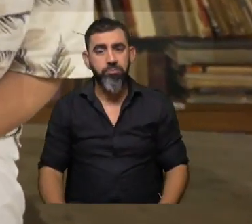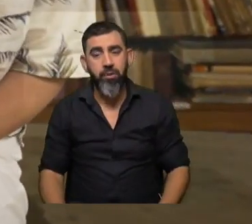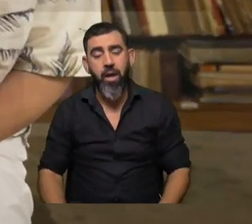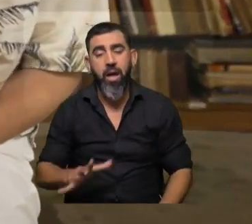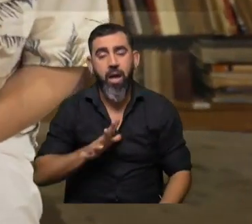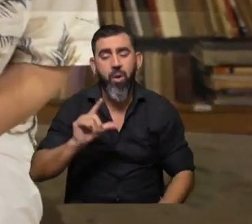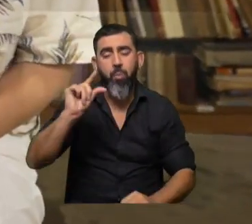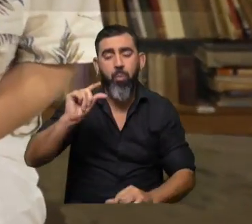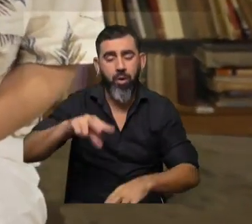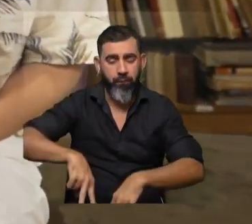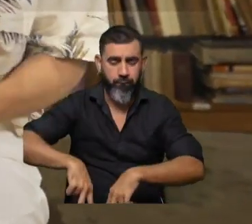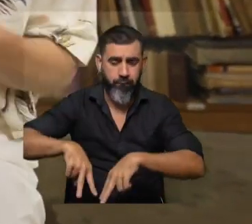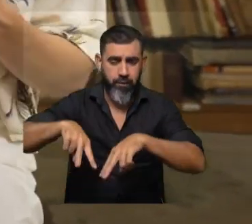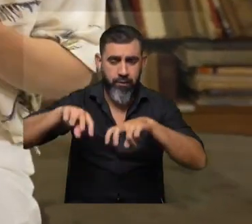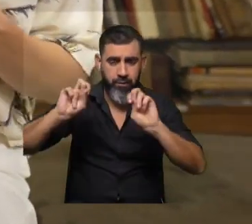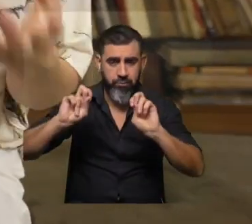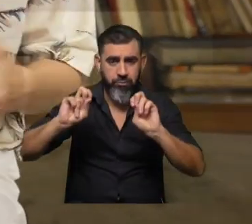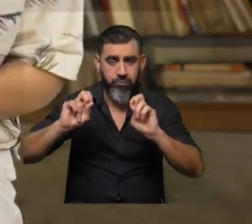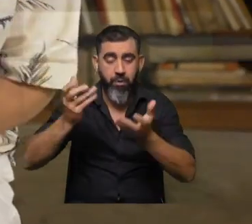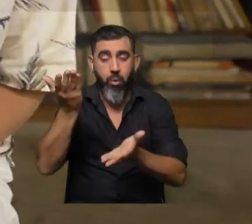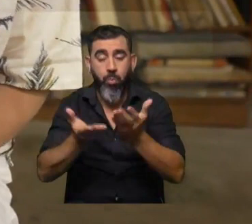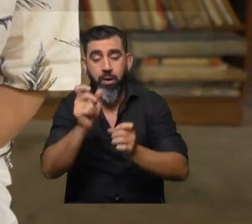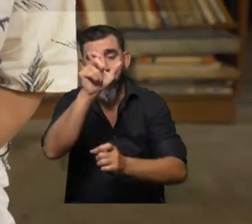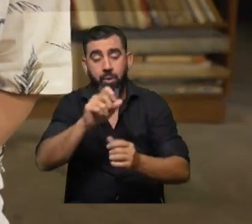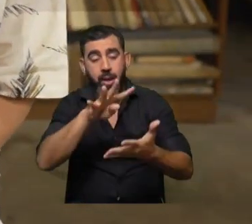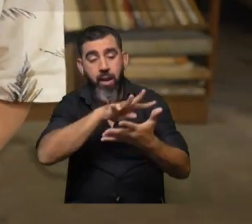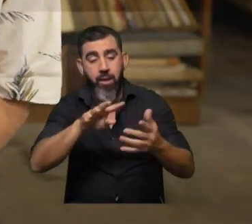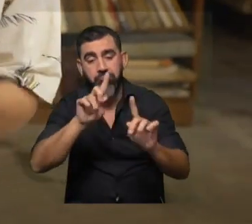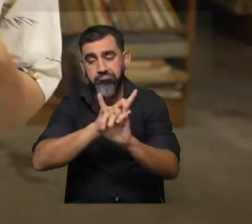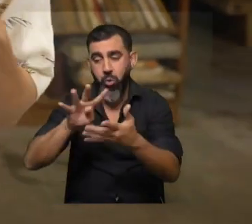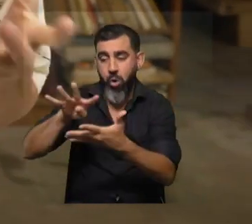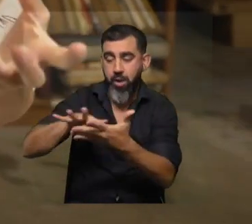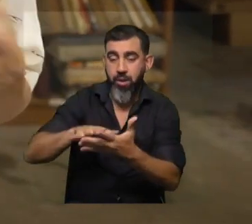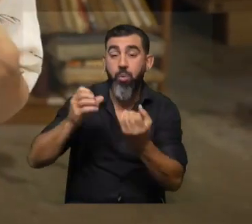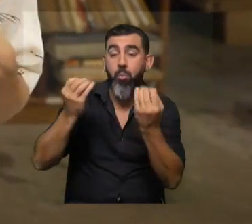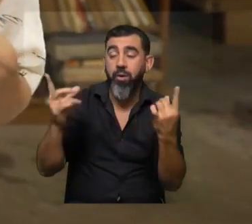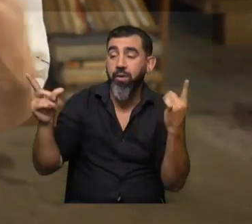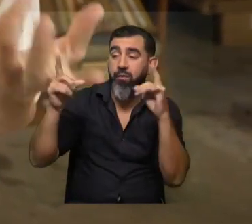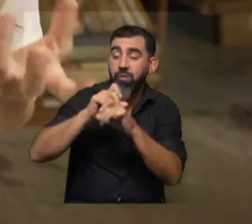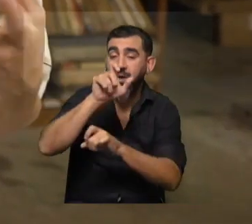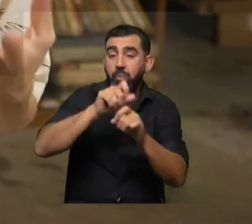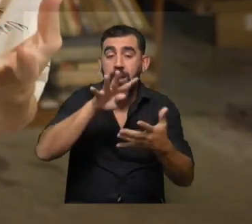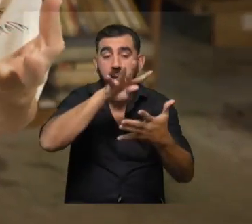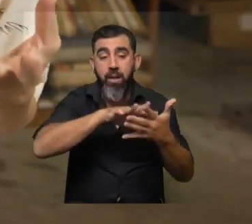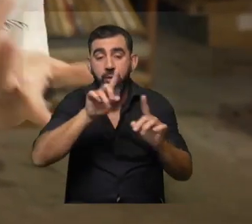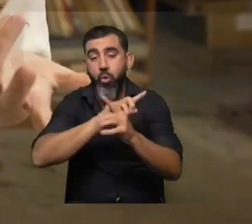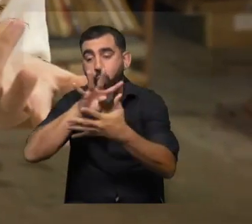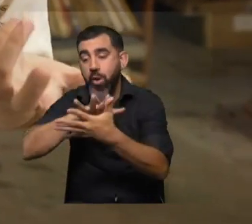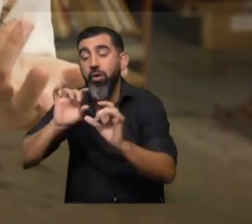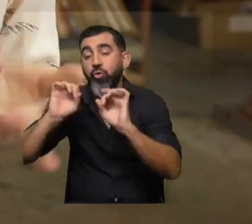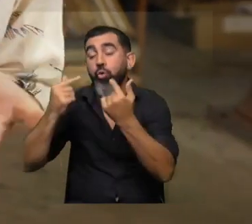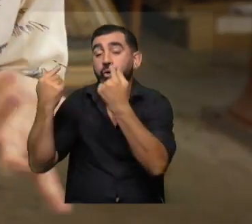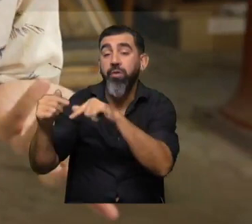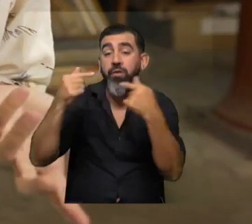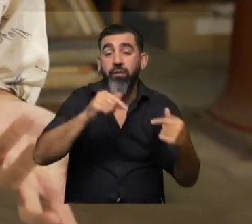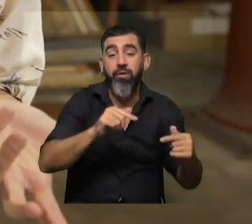estudios que comparen personas que leen y que no leen, porque tiene la dificultad de que las personas que leen y que no leen, la única diferencia